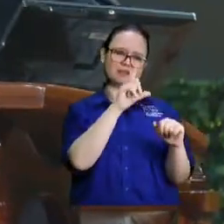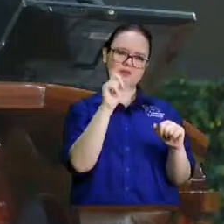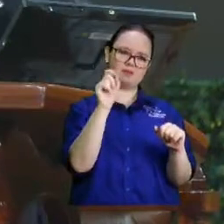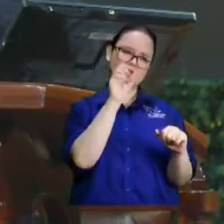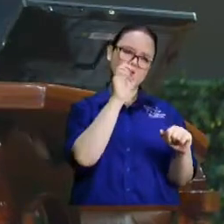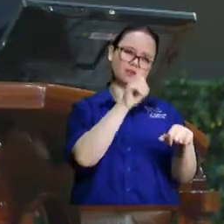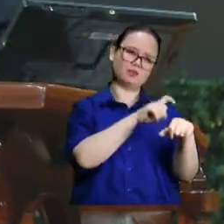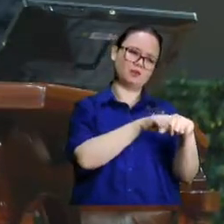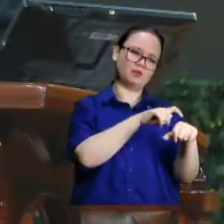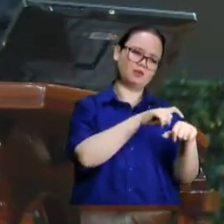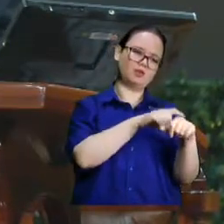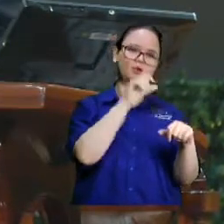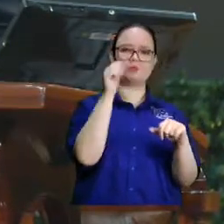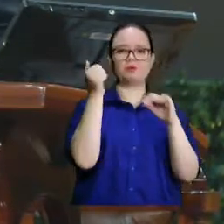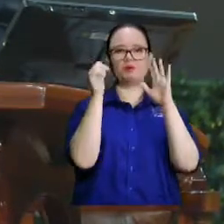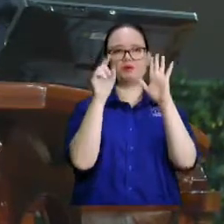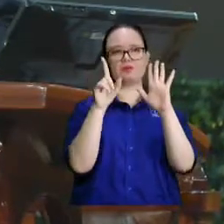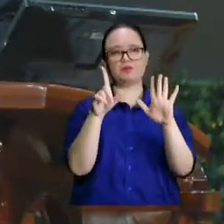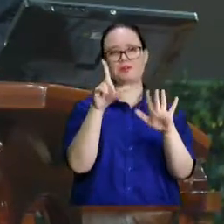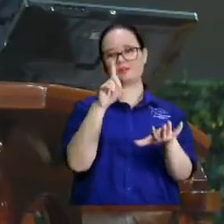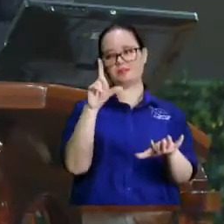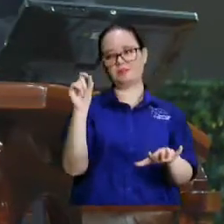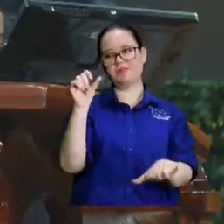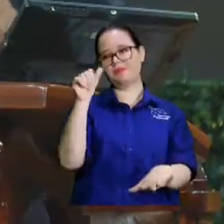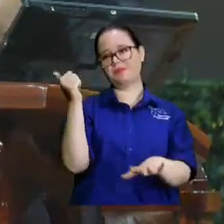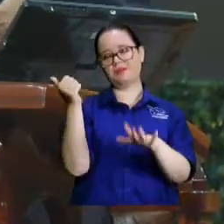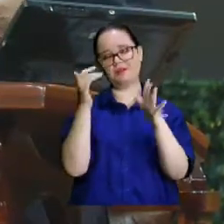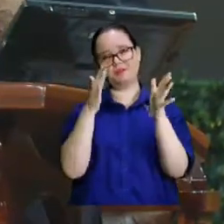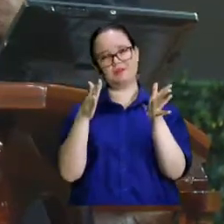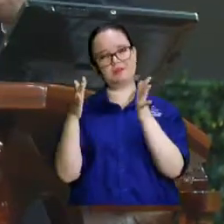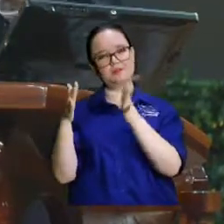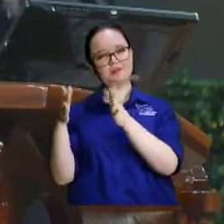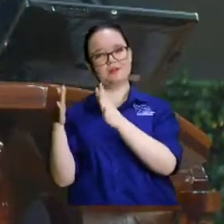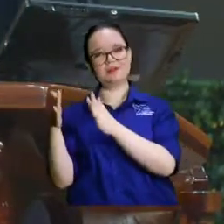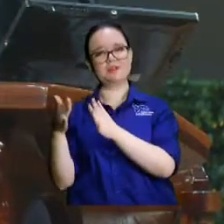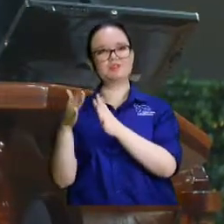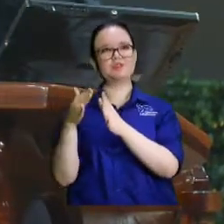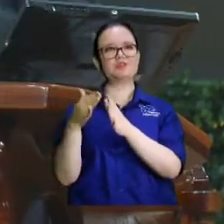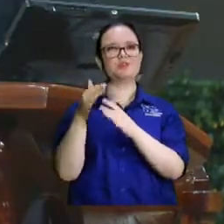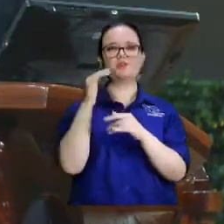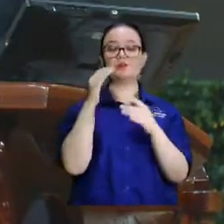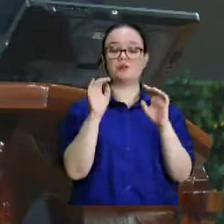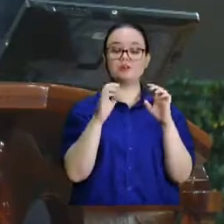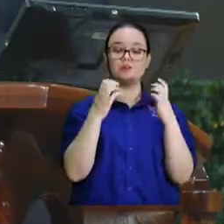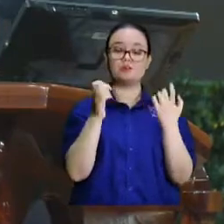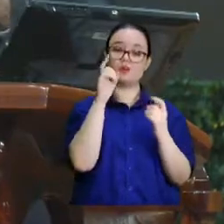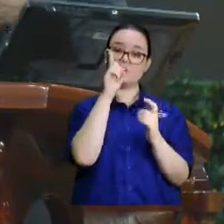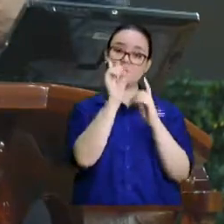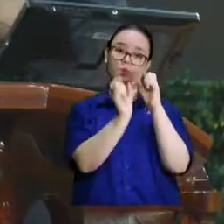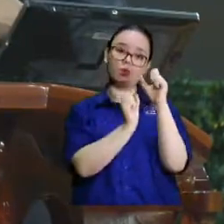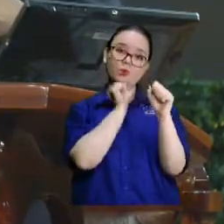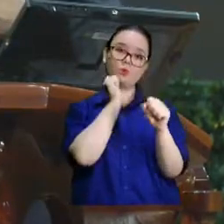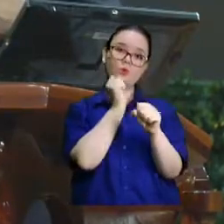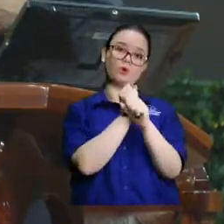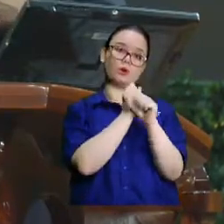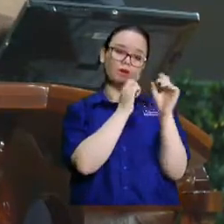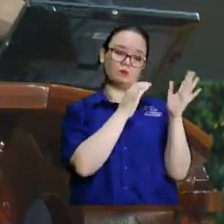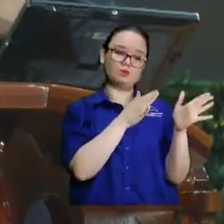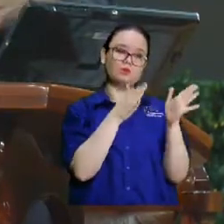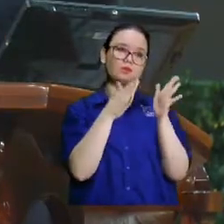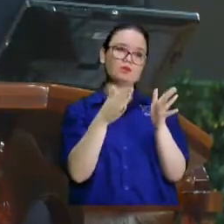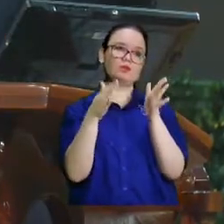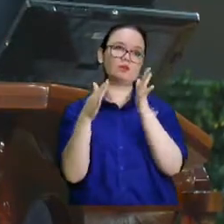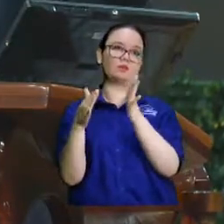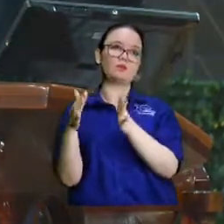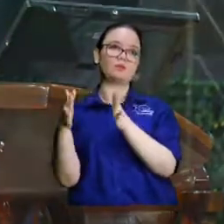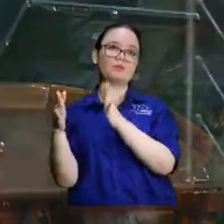de afeites de las mujeres, dice ahí, en donde un año se preparaba, sólo ella, sólo